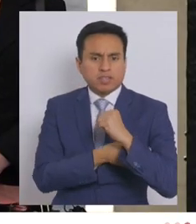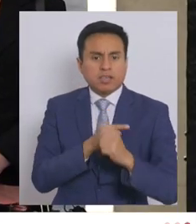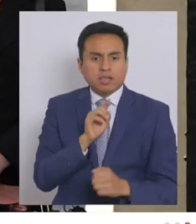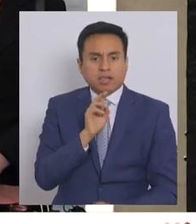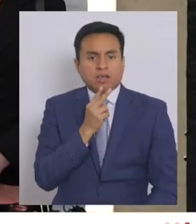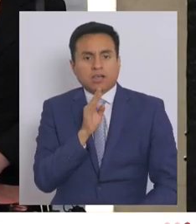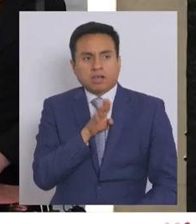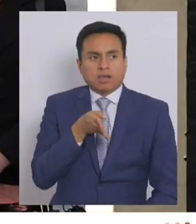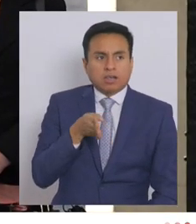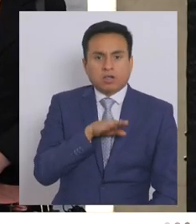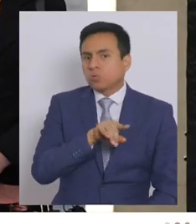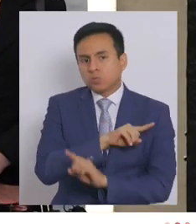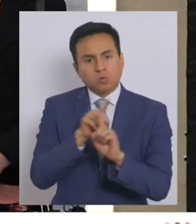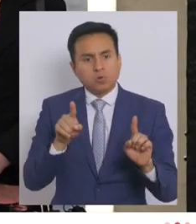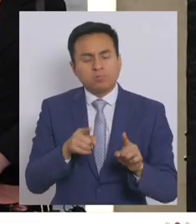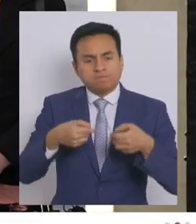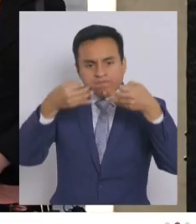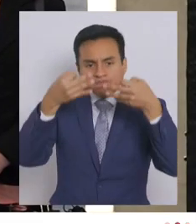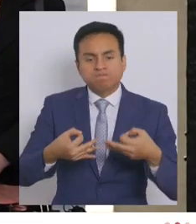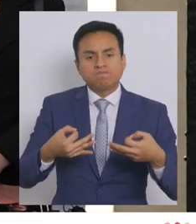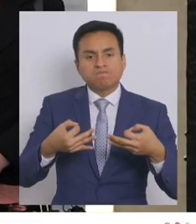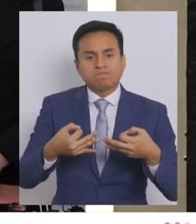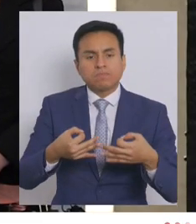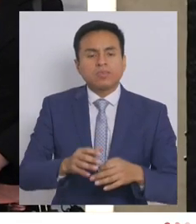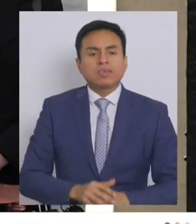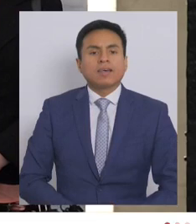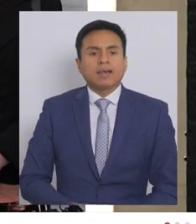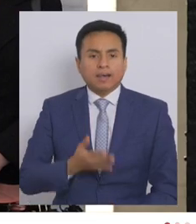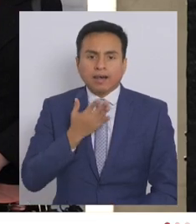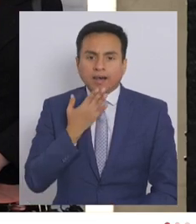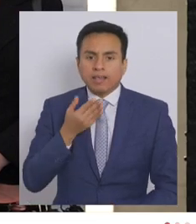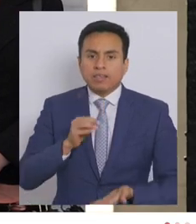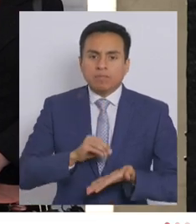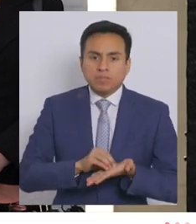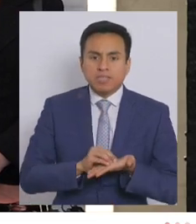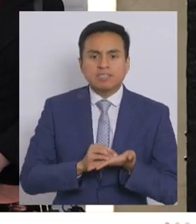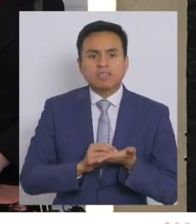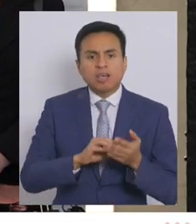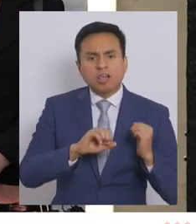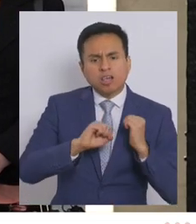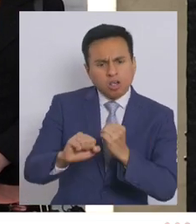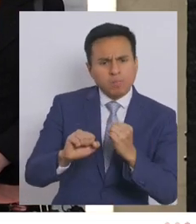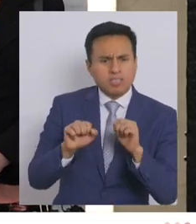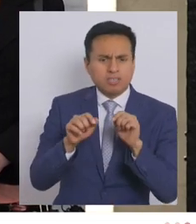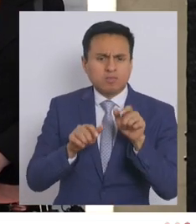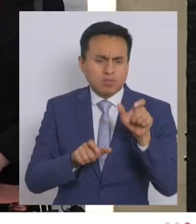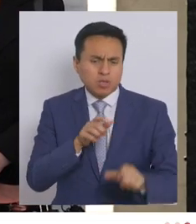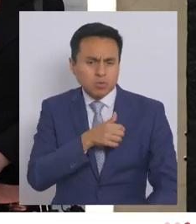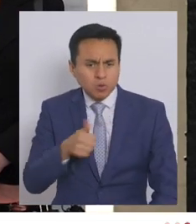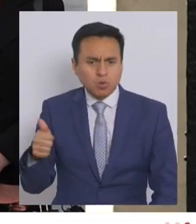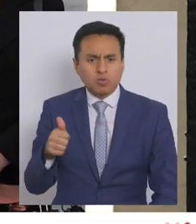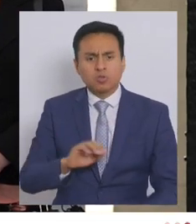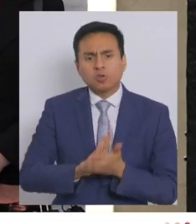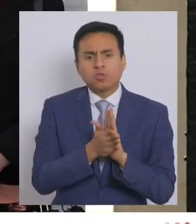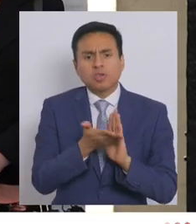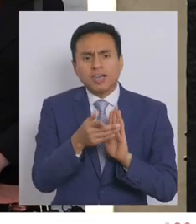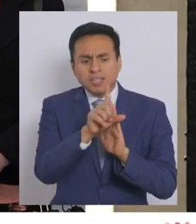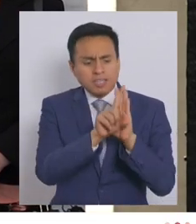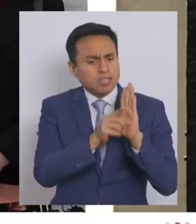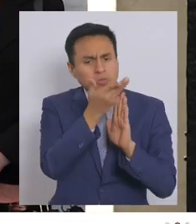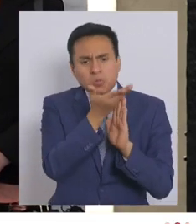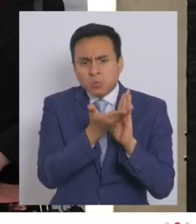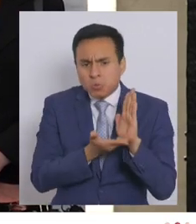ambigüedad, sin ninguna duda. Y además, tienen que ser combatidos por todos, utilizando todos los